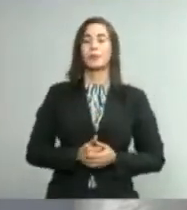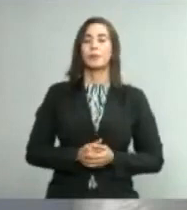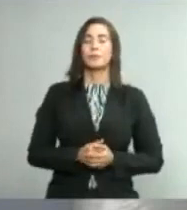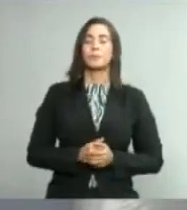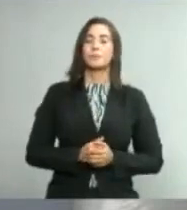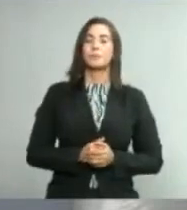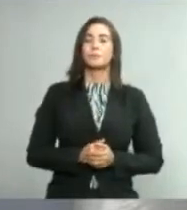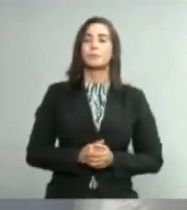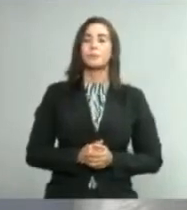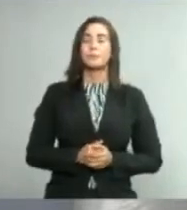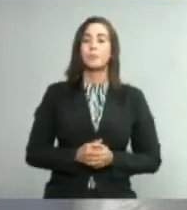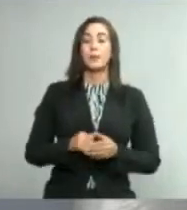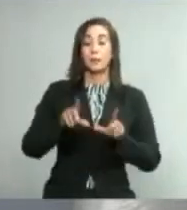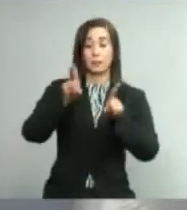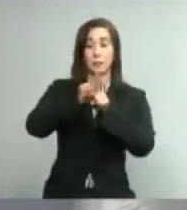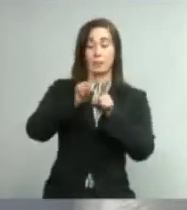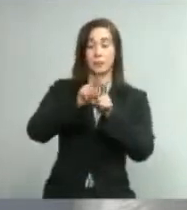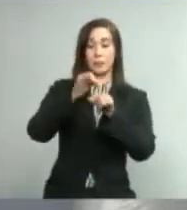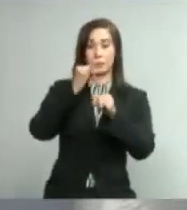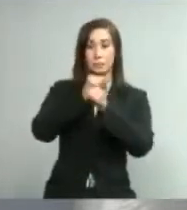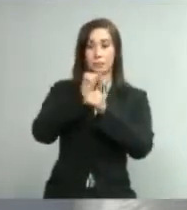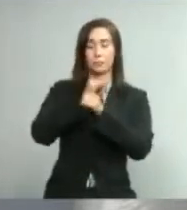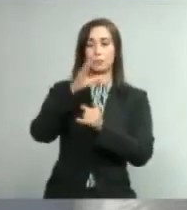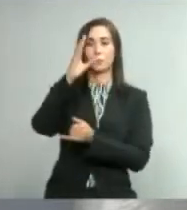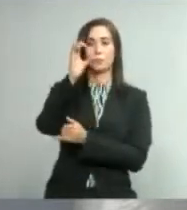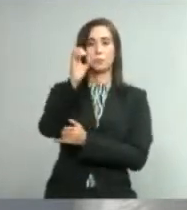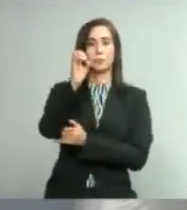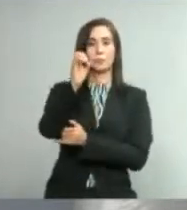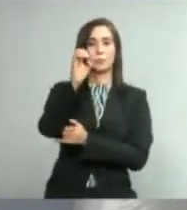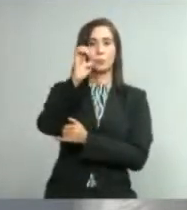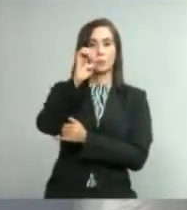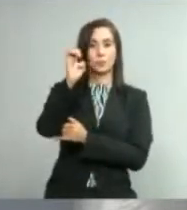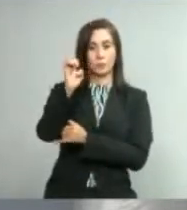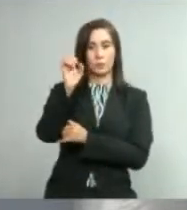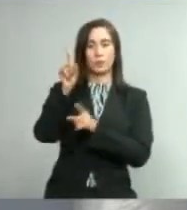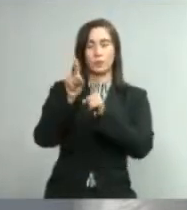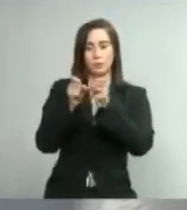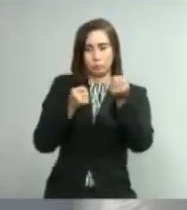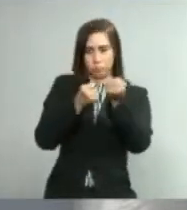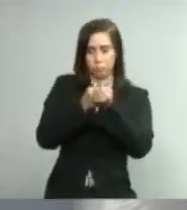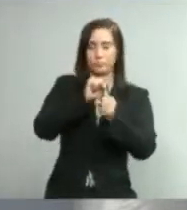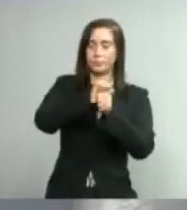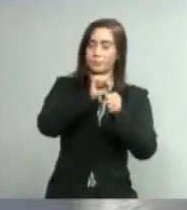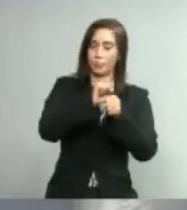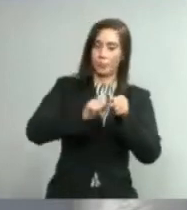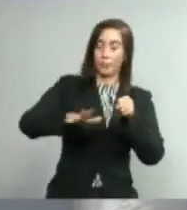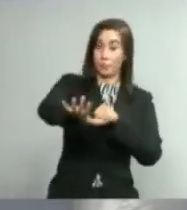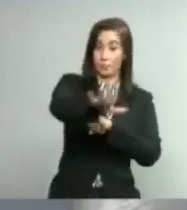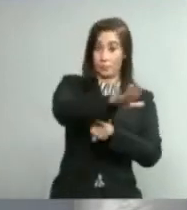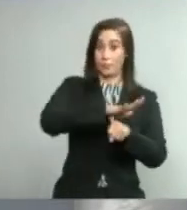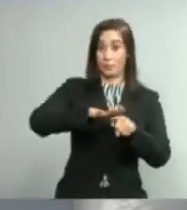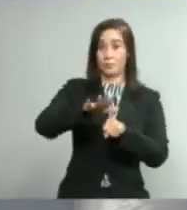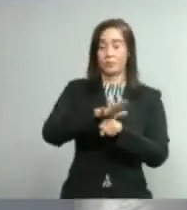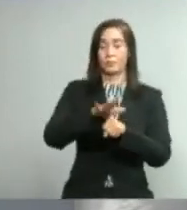vinculada al COE va a participar en este operativo general al que